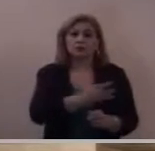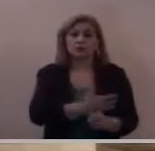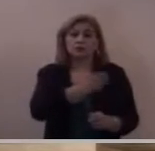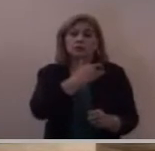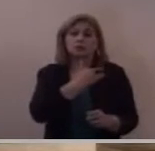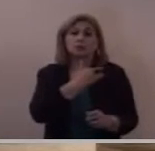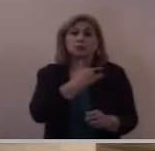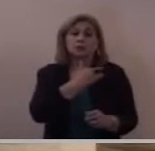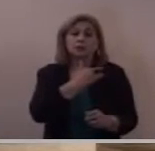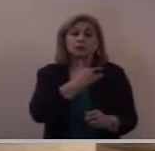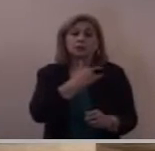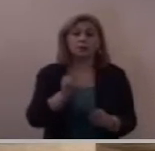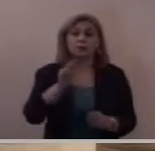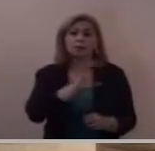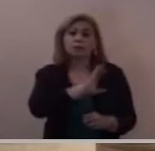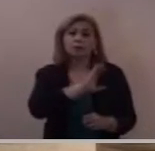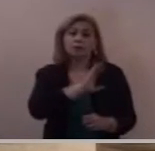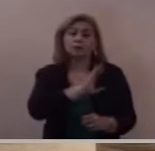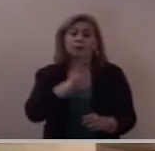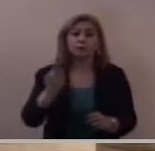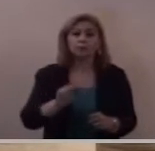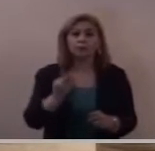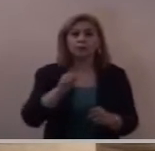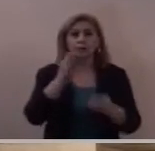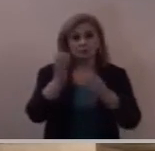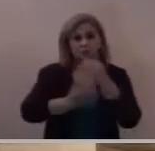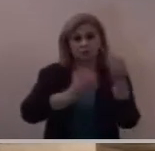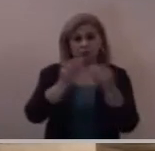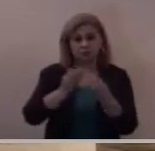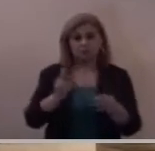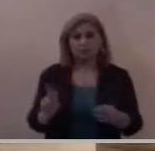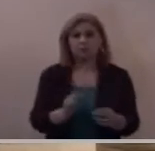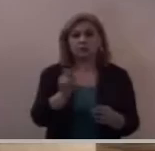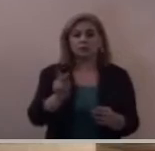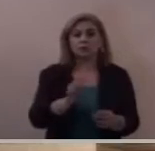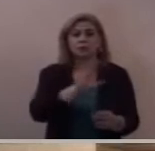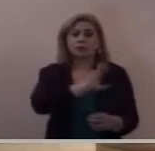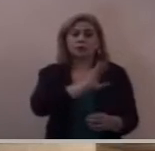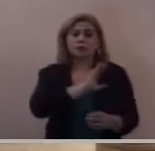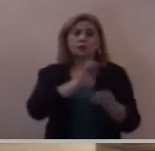pueblo al que sirve quería a Israel